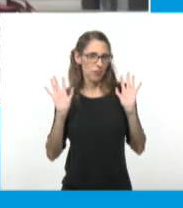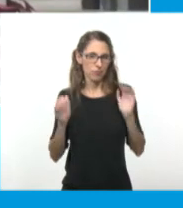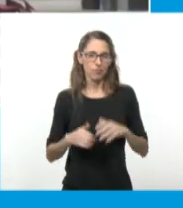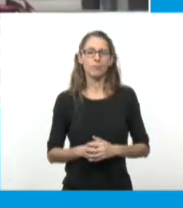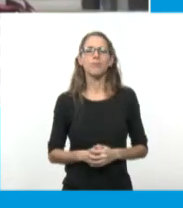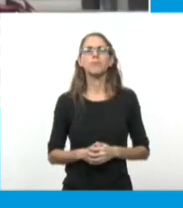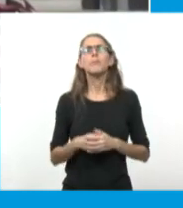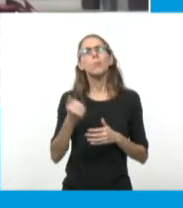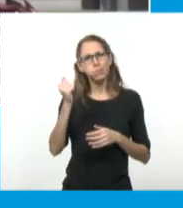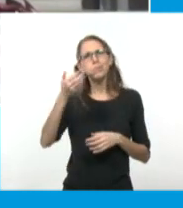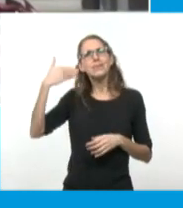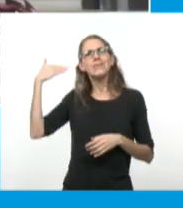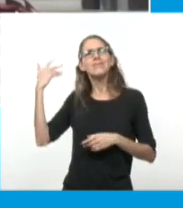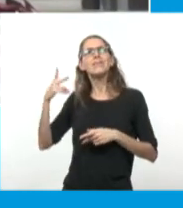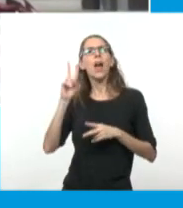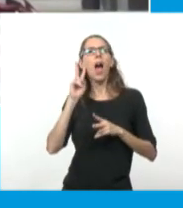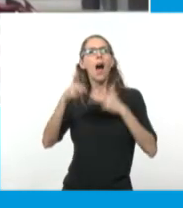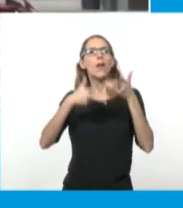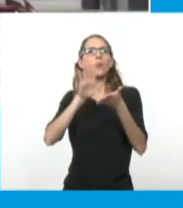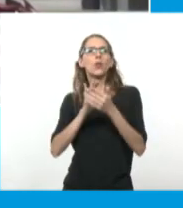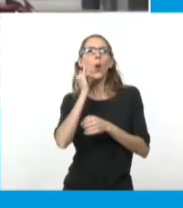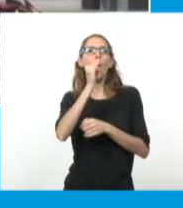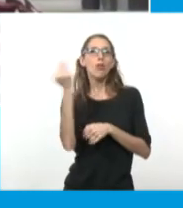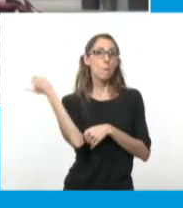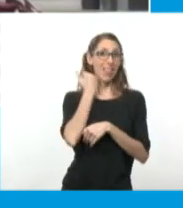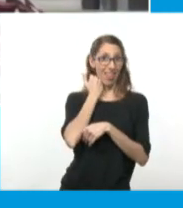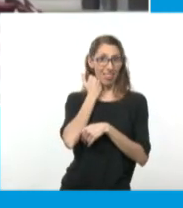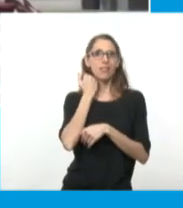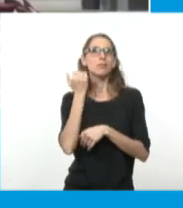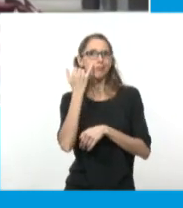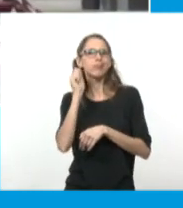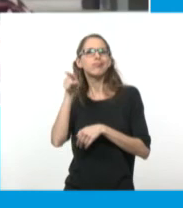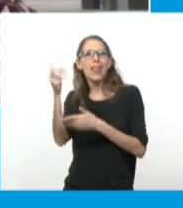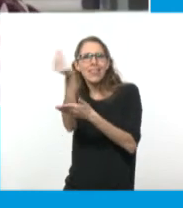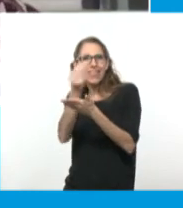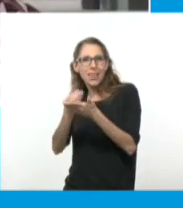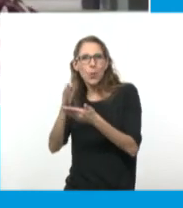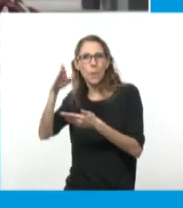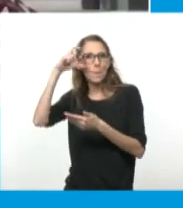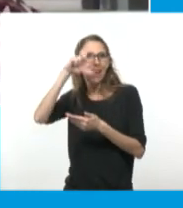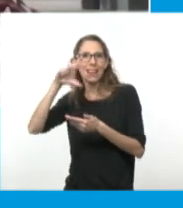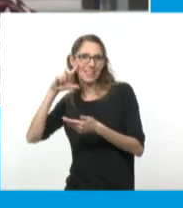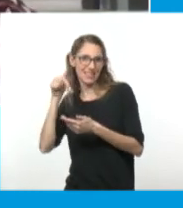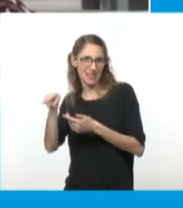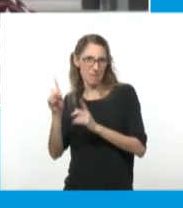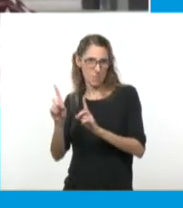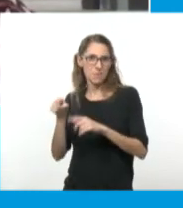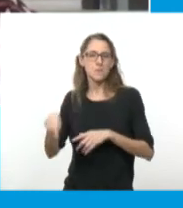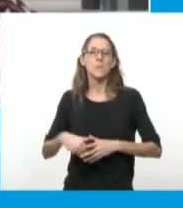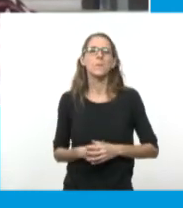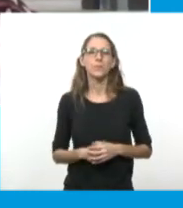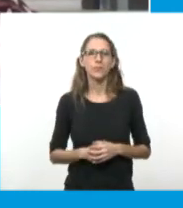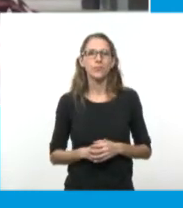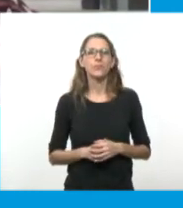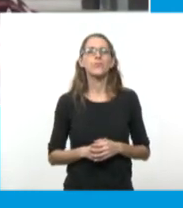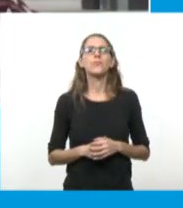programa la obra del Matadero que la hizo Brescia, ¿no? De Enrique Brescia. De Enrique. Escúchame,